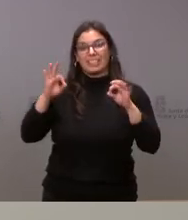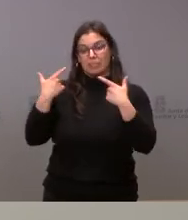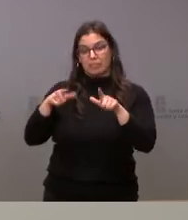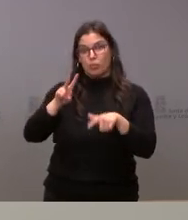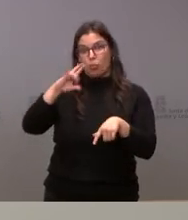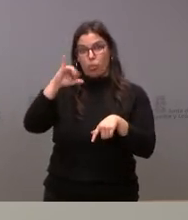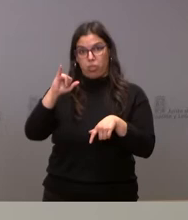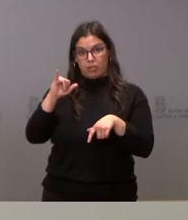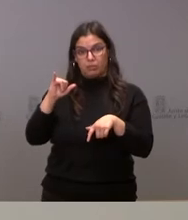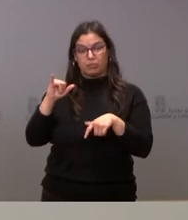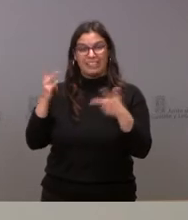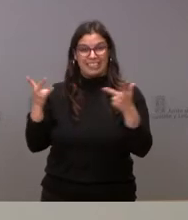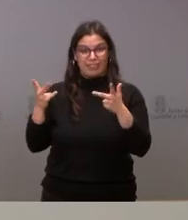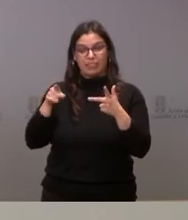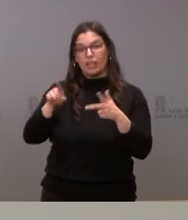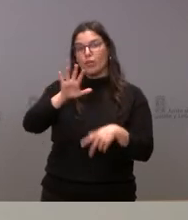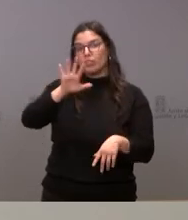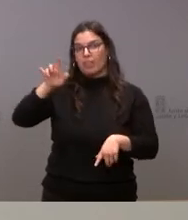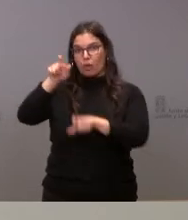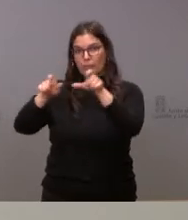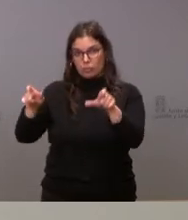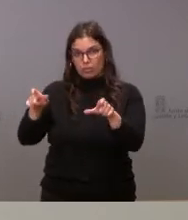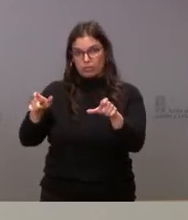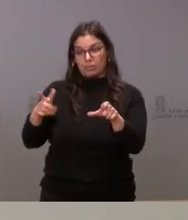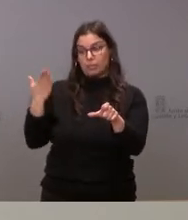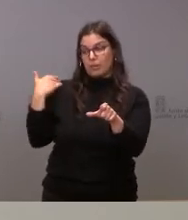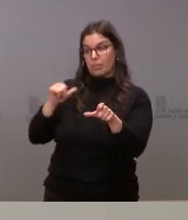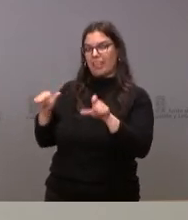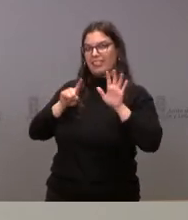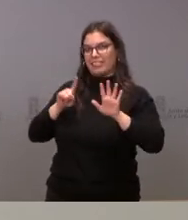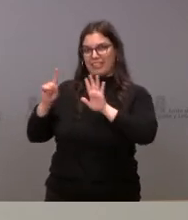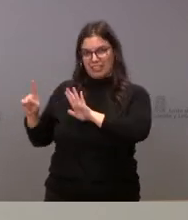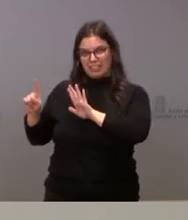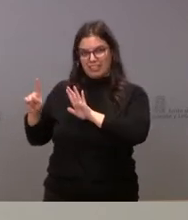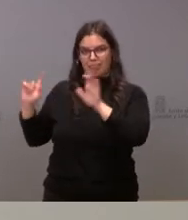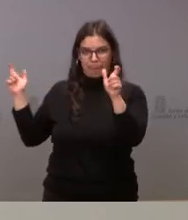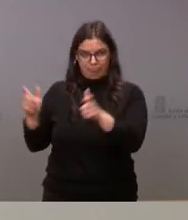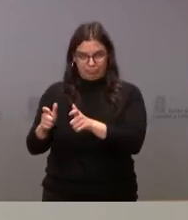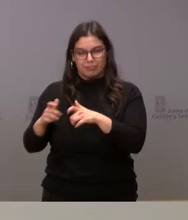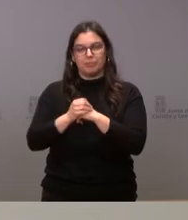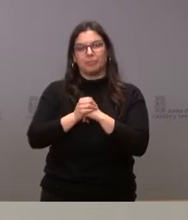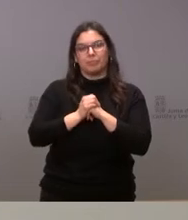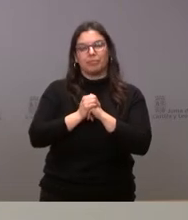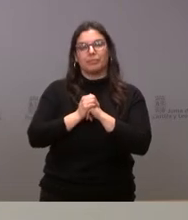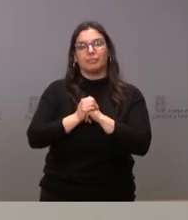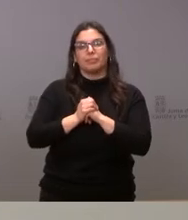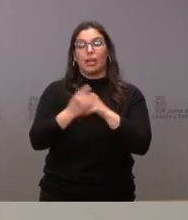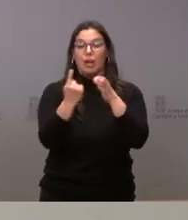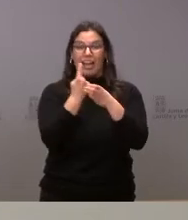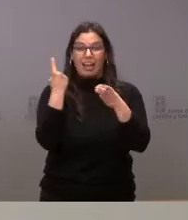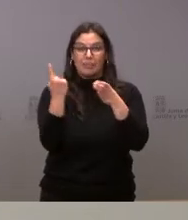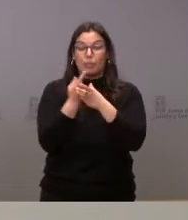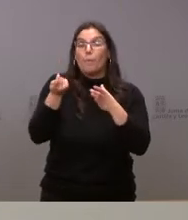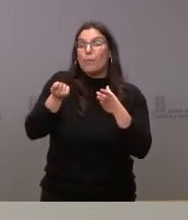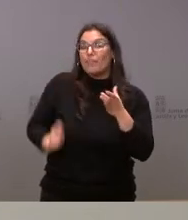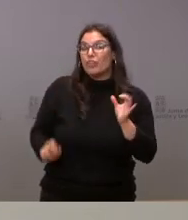unidades de críticos, 55 pacientes, 66 teníamos la pasada semana. Y en cuarentena y aislamiento de